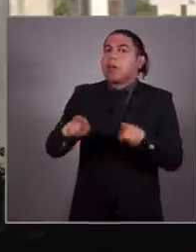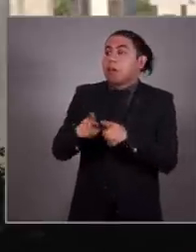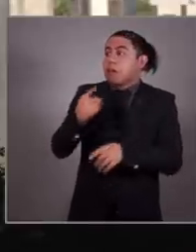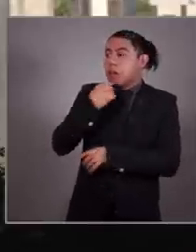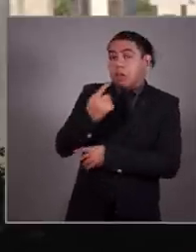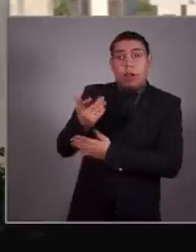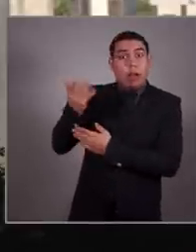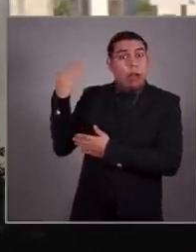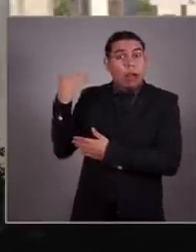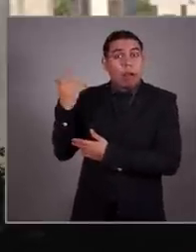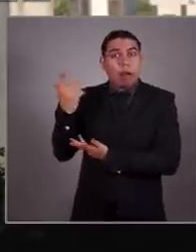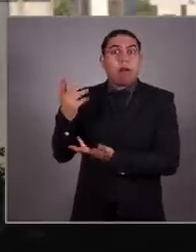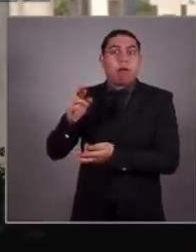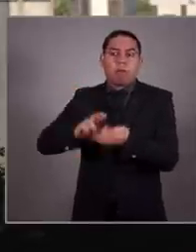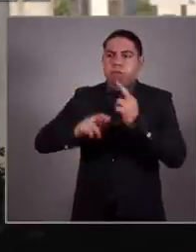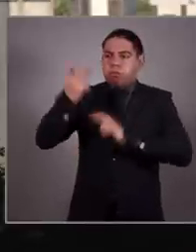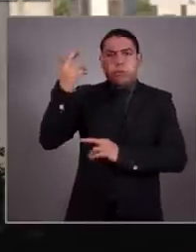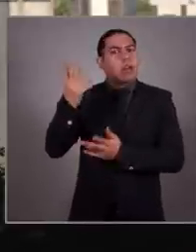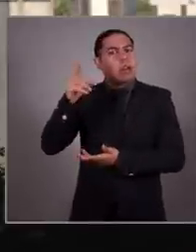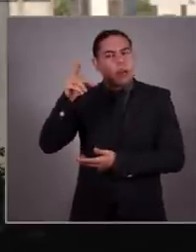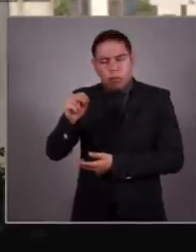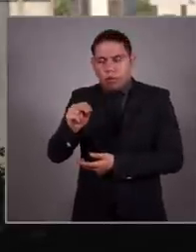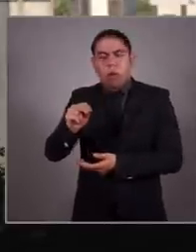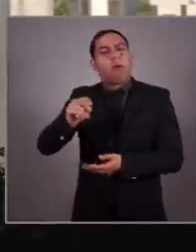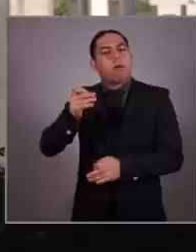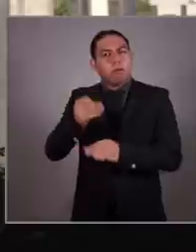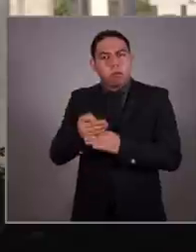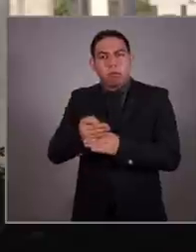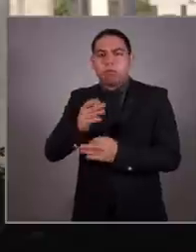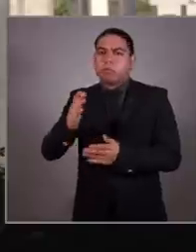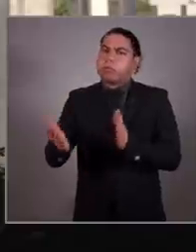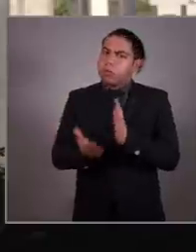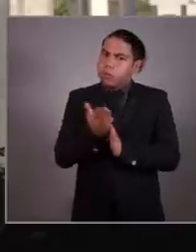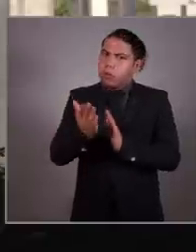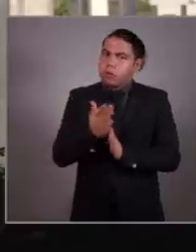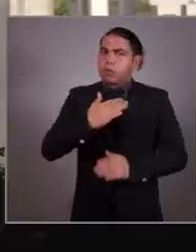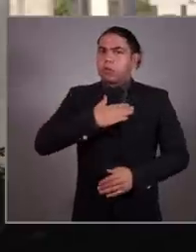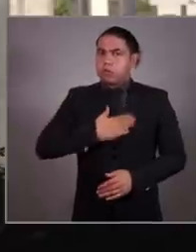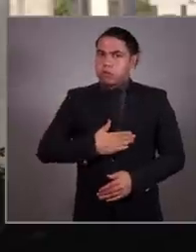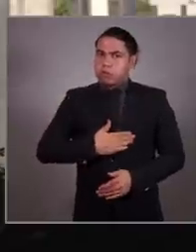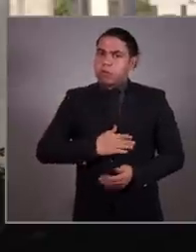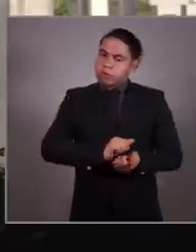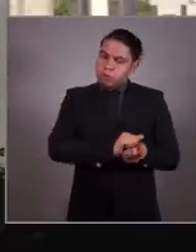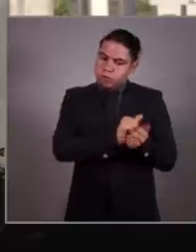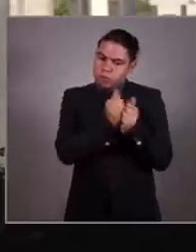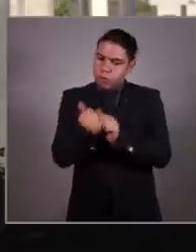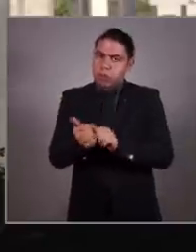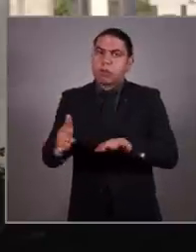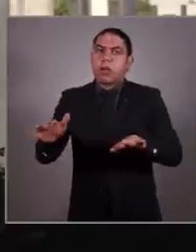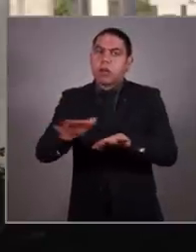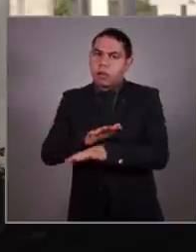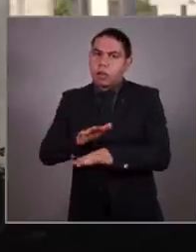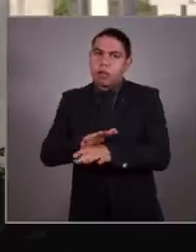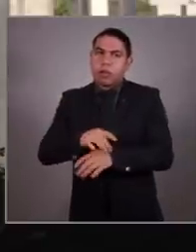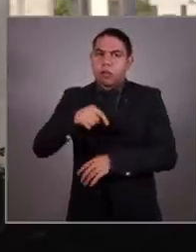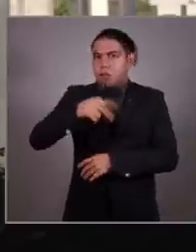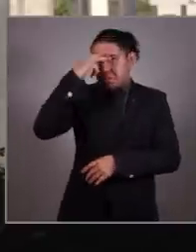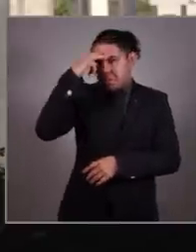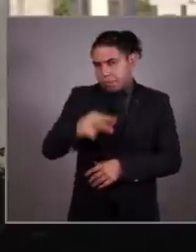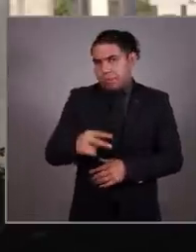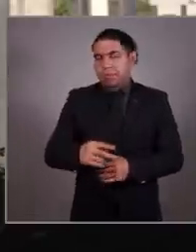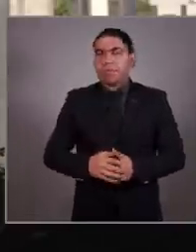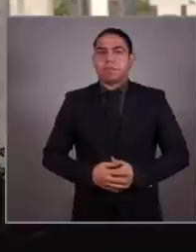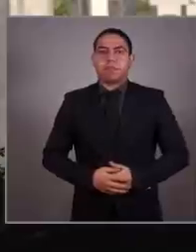haga justicia la revolución. Vamos a construir justicia desde la evolución. La evolución mexicana.